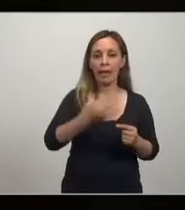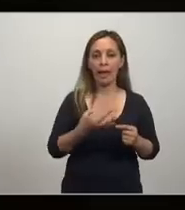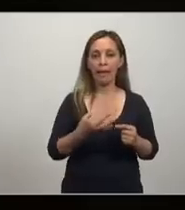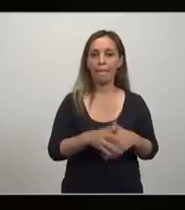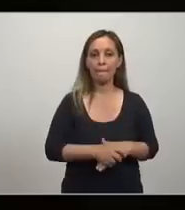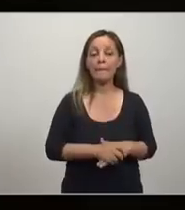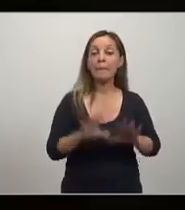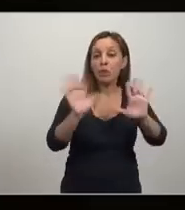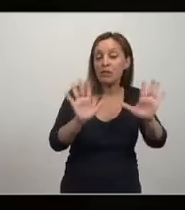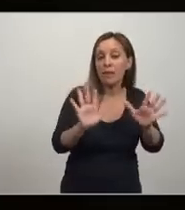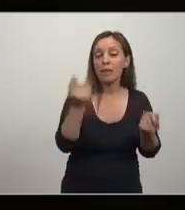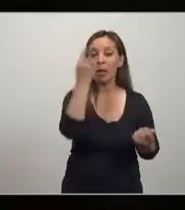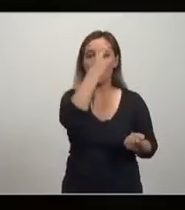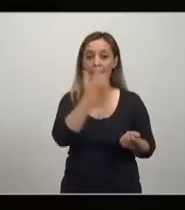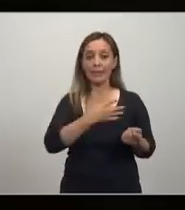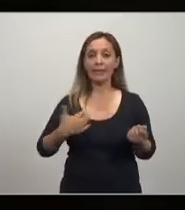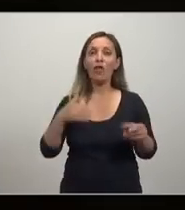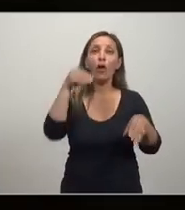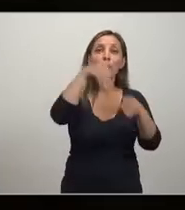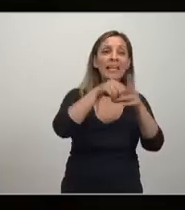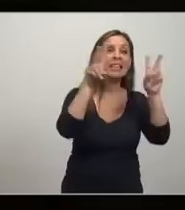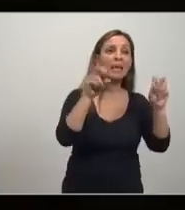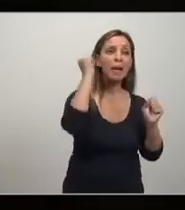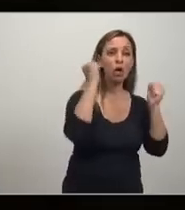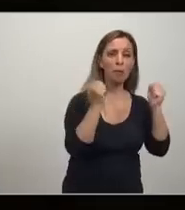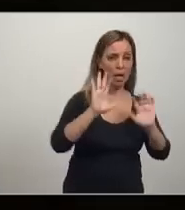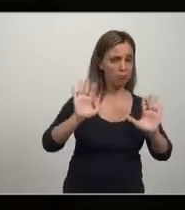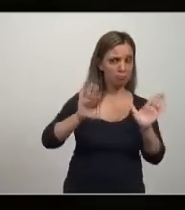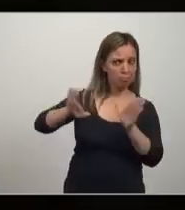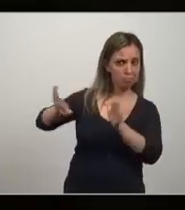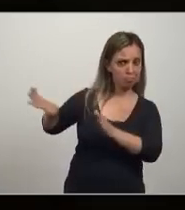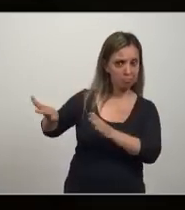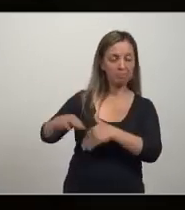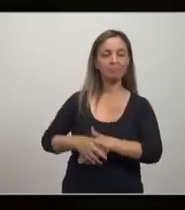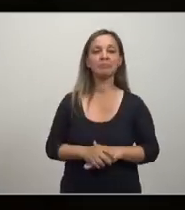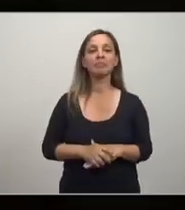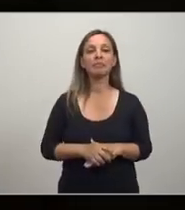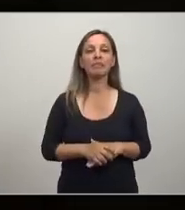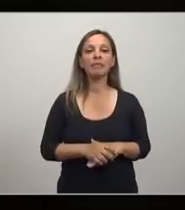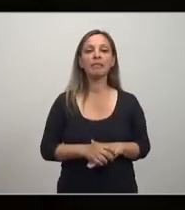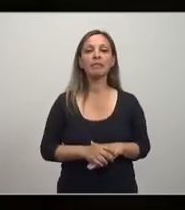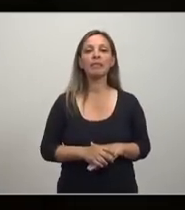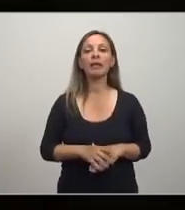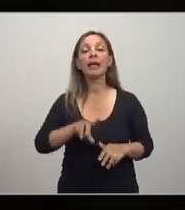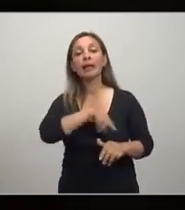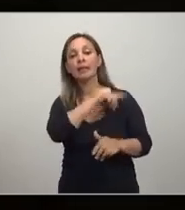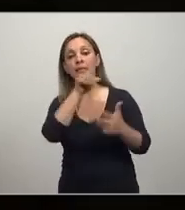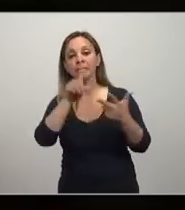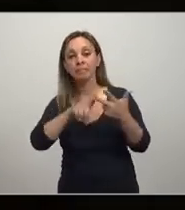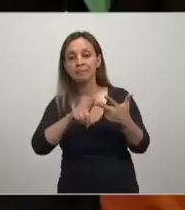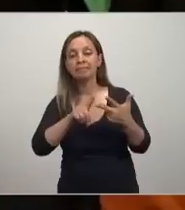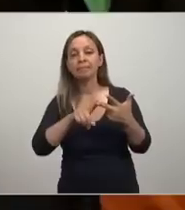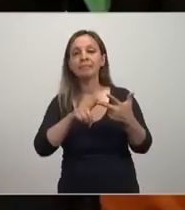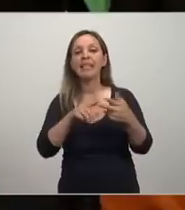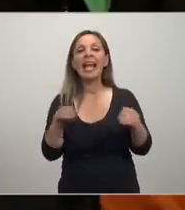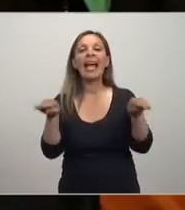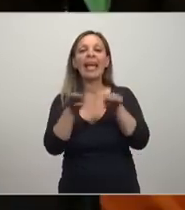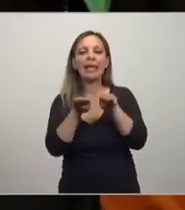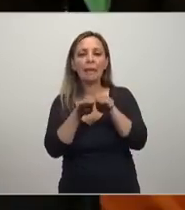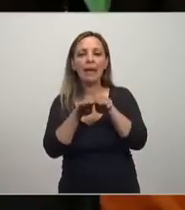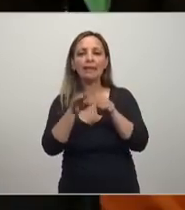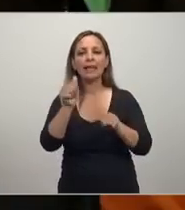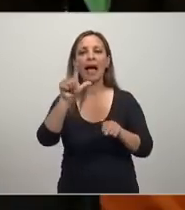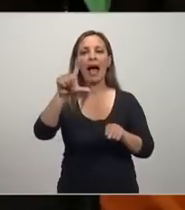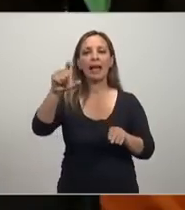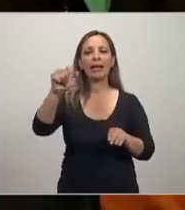económica activa el Estado no tiene que meterse en economía ¿ya? y la equivalencia ricardiana no sé quién puede creer esta tontería de